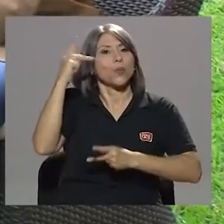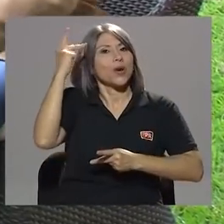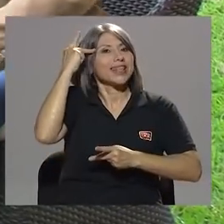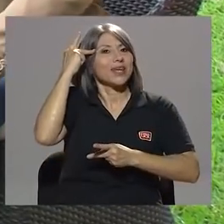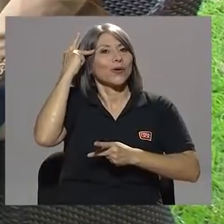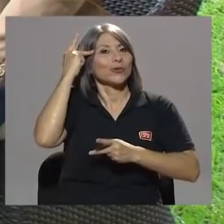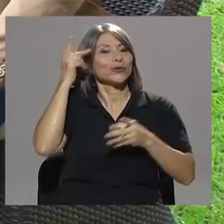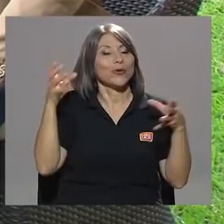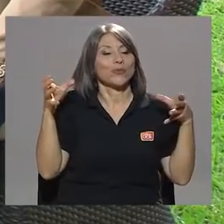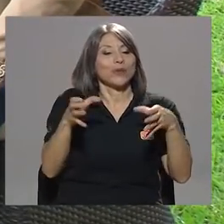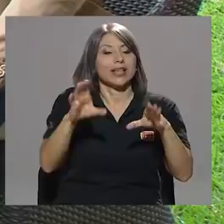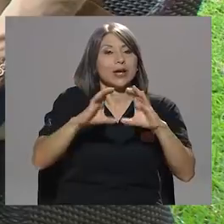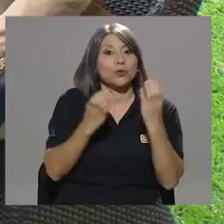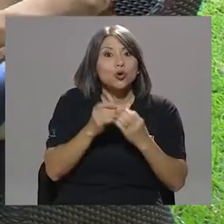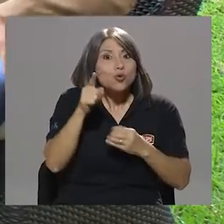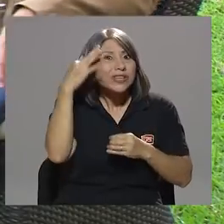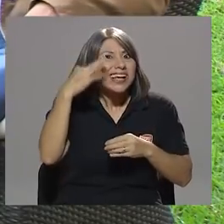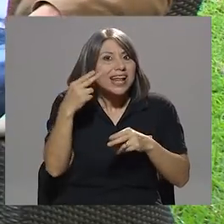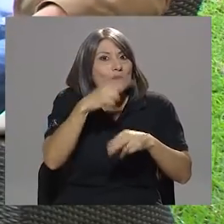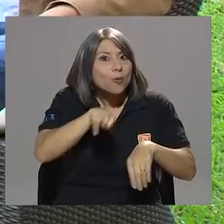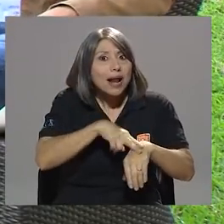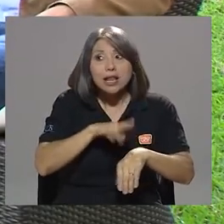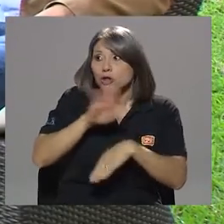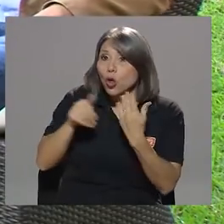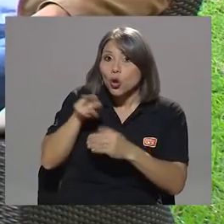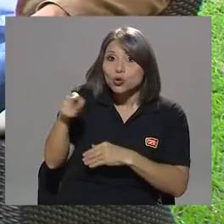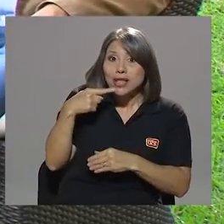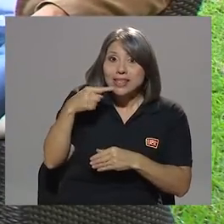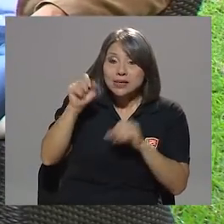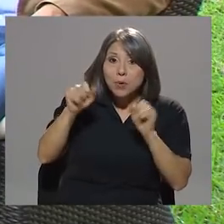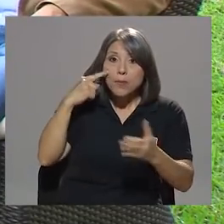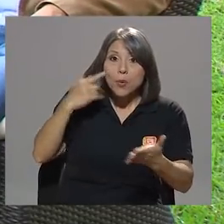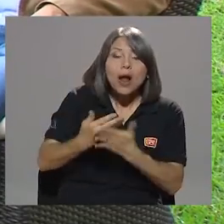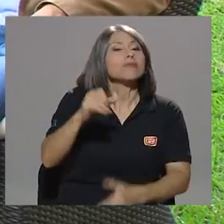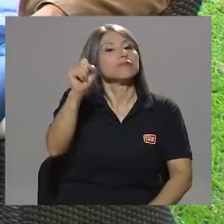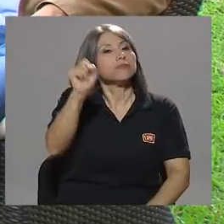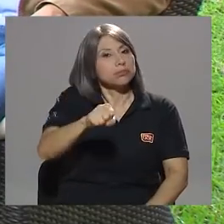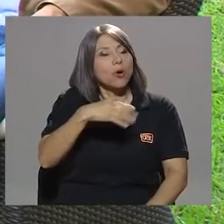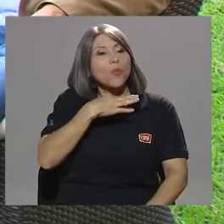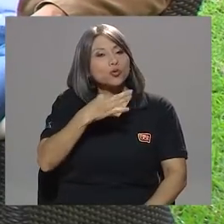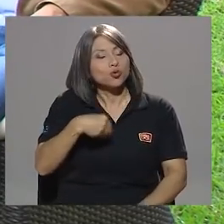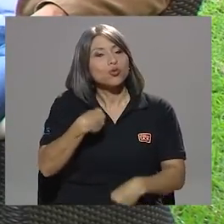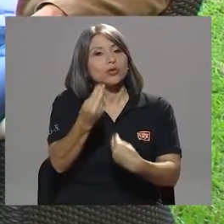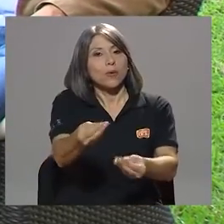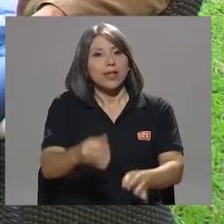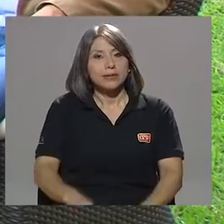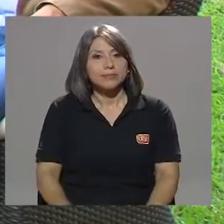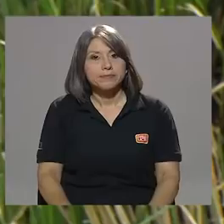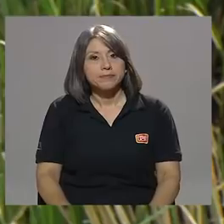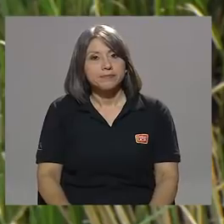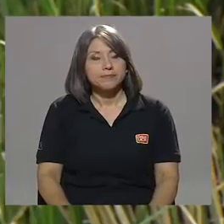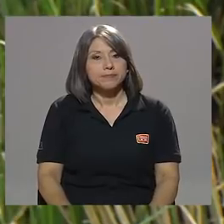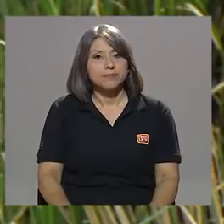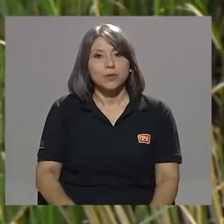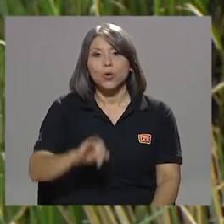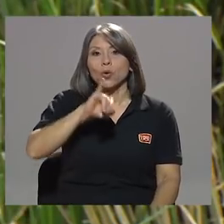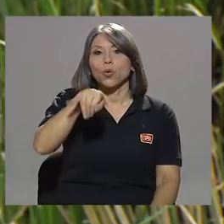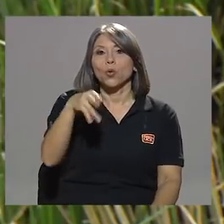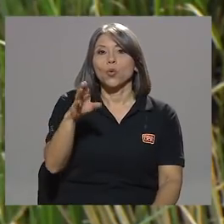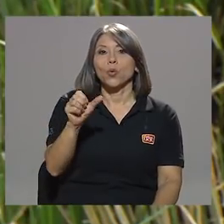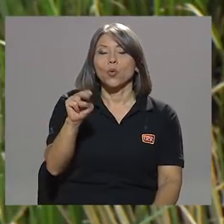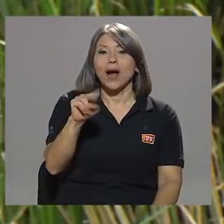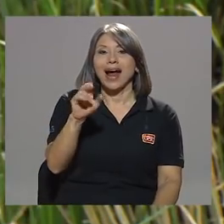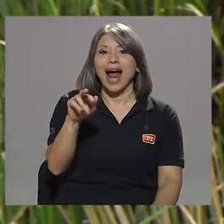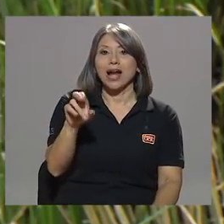¿Usted le parece eso normal? Todo lo que usted dice lo puede probar. Por supuesto que sí. Y con mucho gusto se lo voy a dar. Don Juan Carlos,